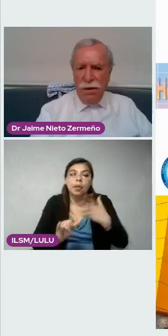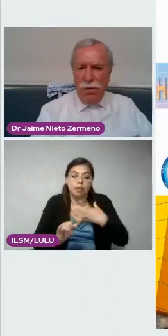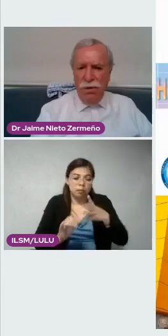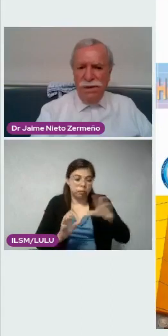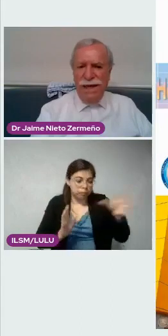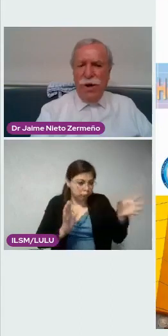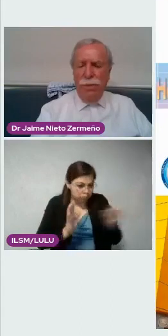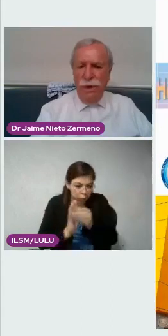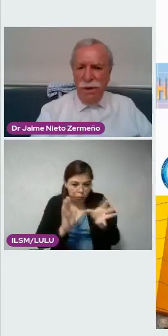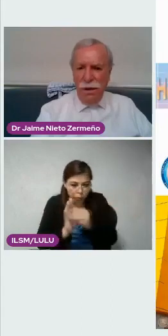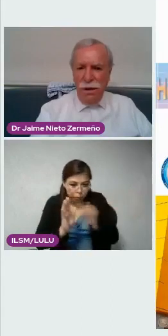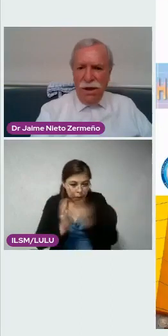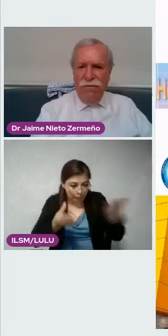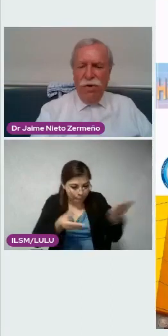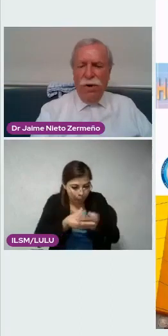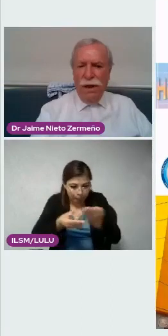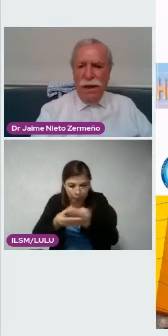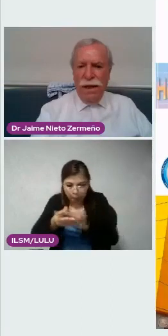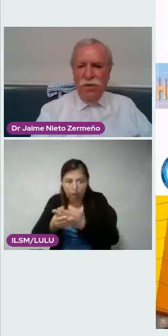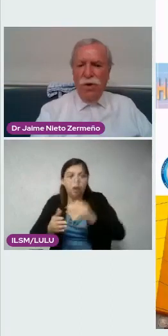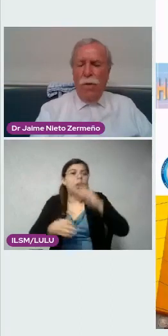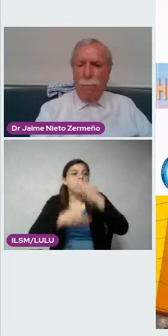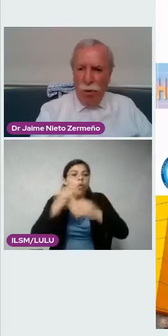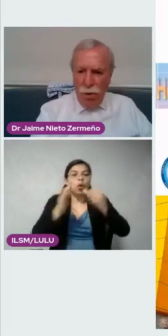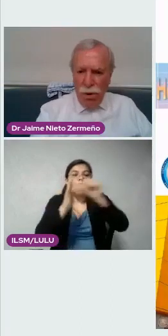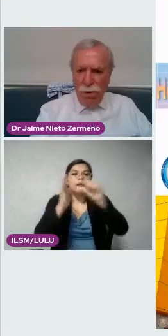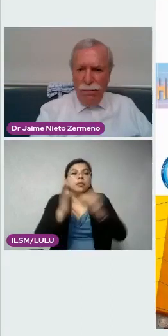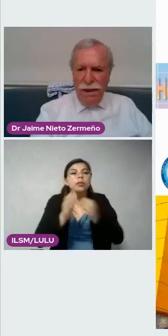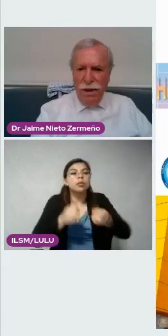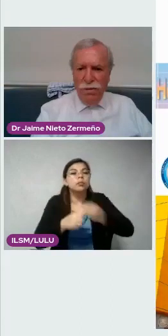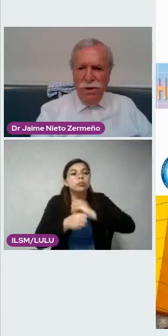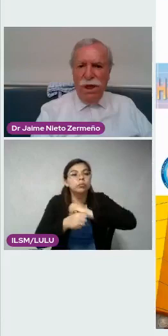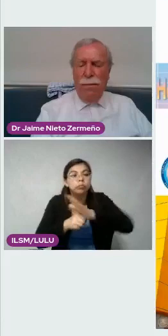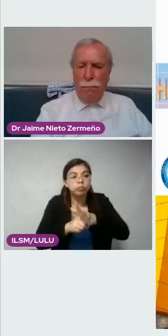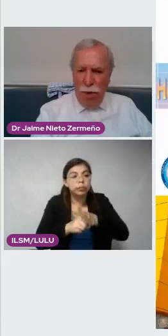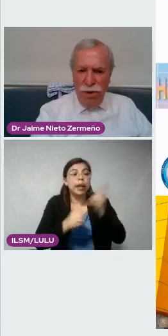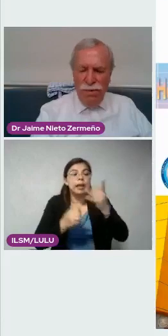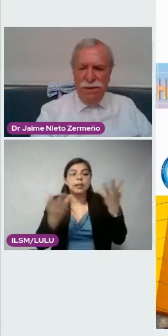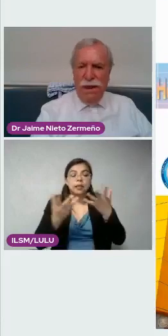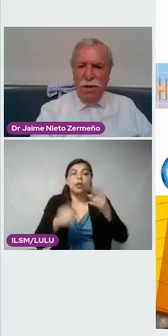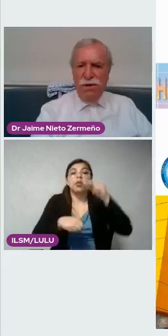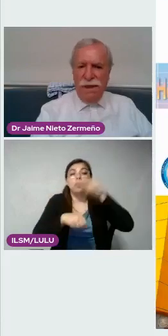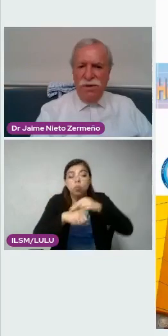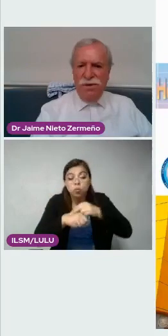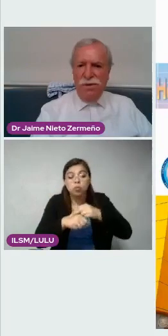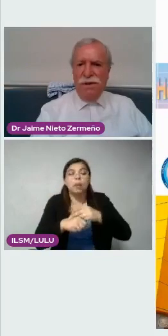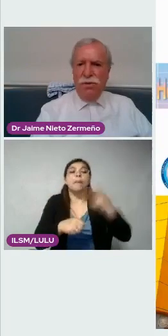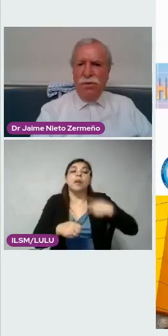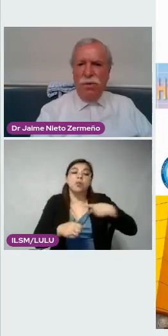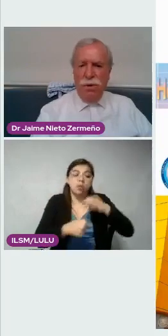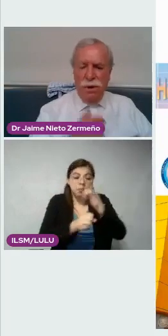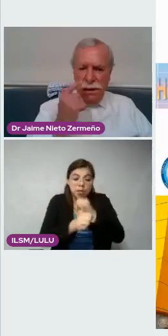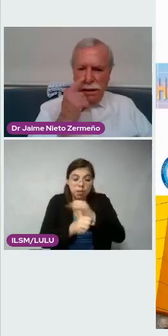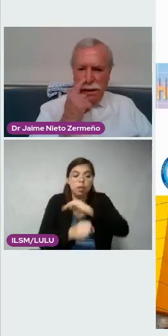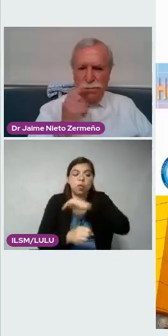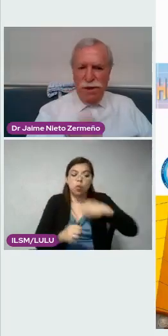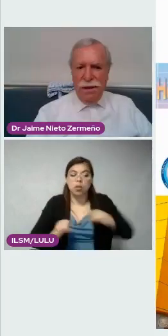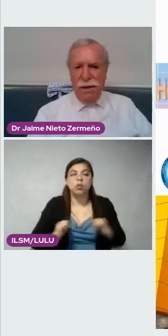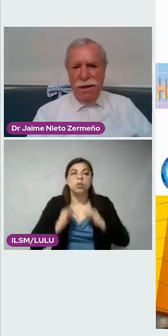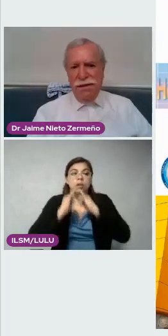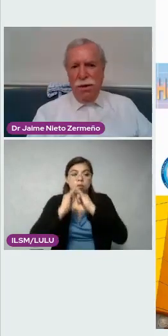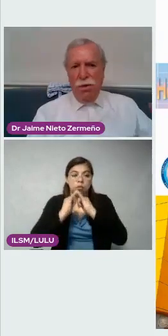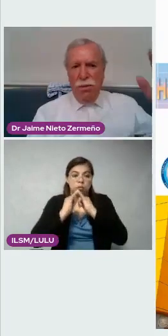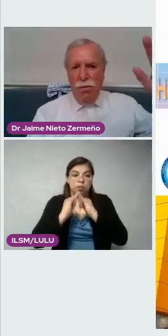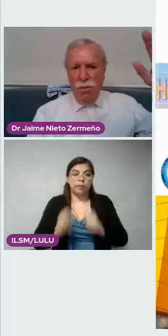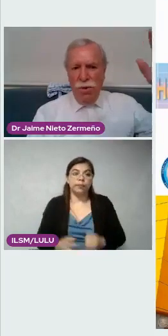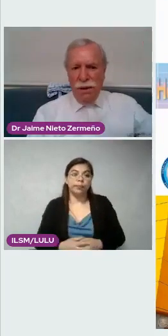los artículos de COVID que fueron generados por médicos y por investigadores de nuestro instituto, que realmente